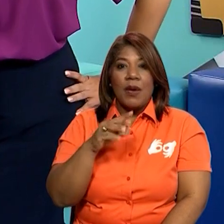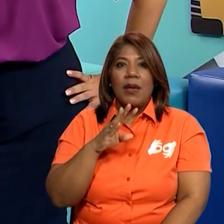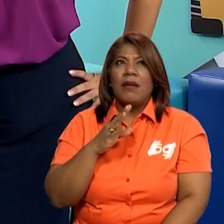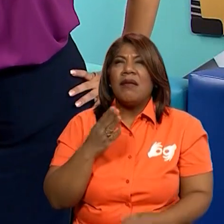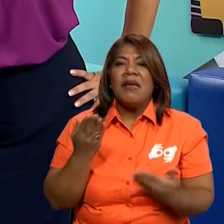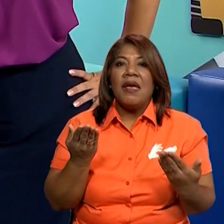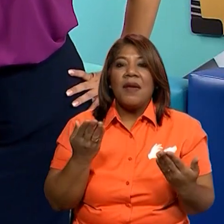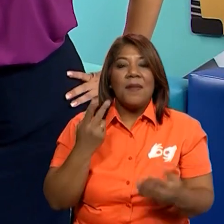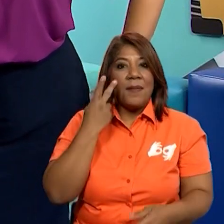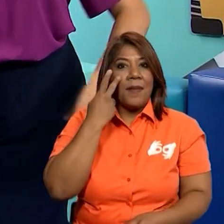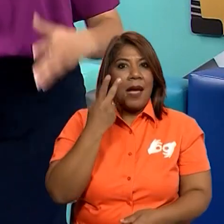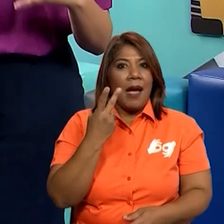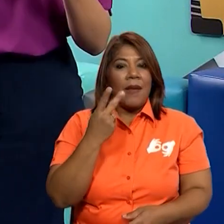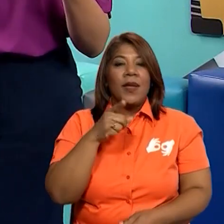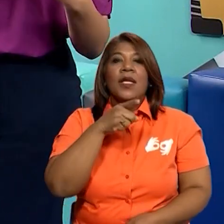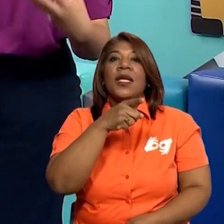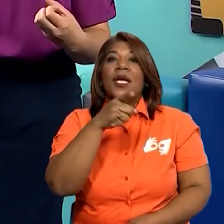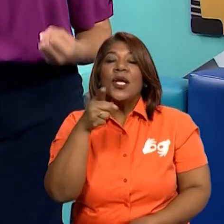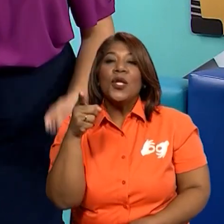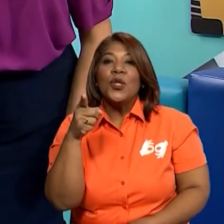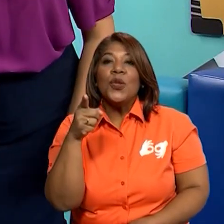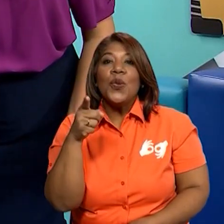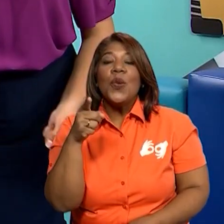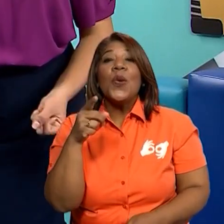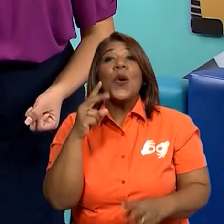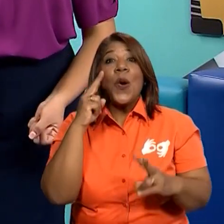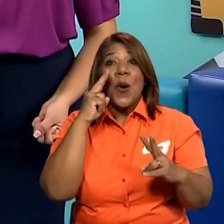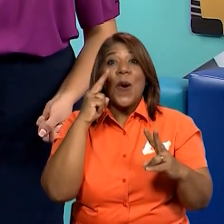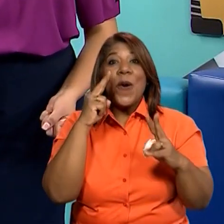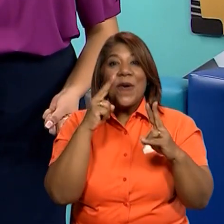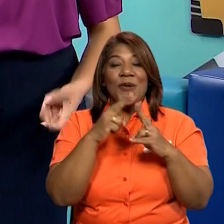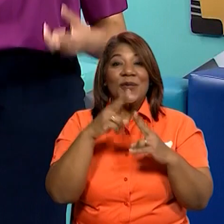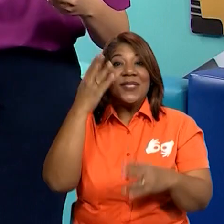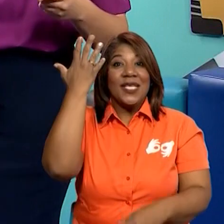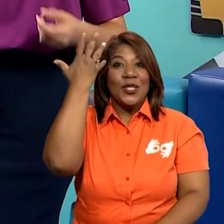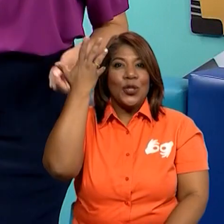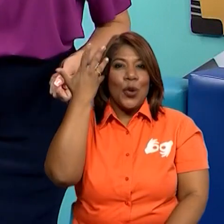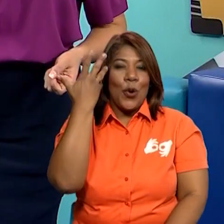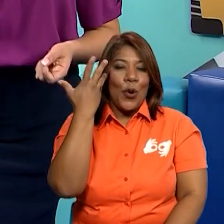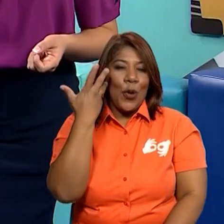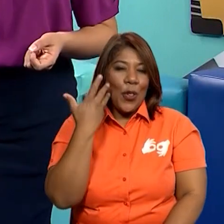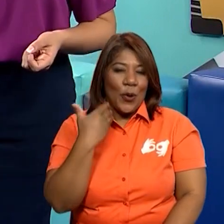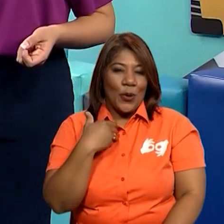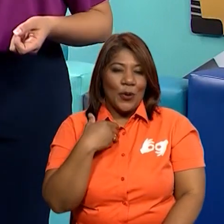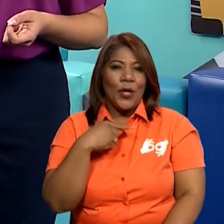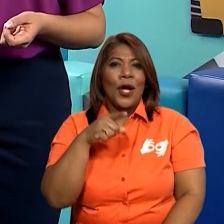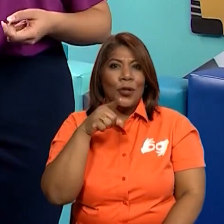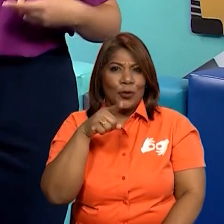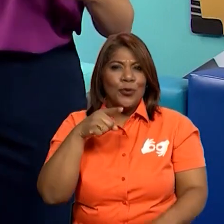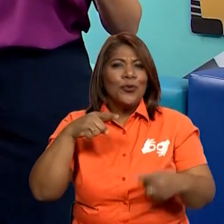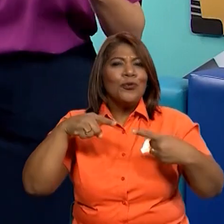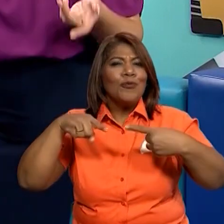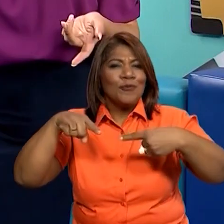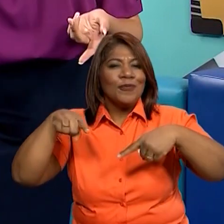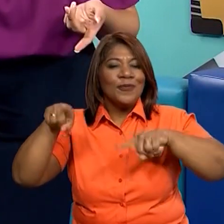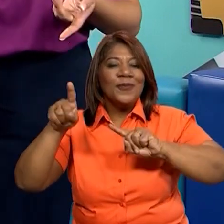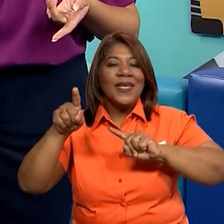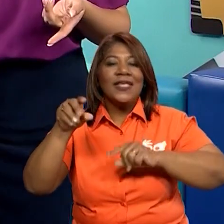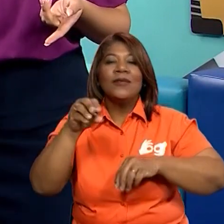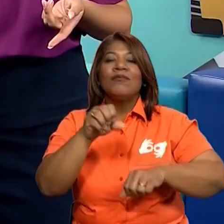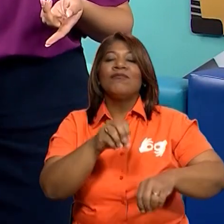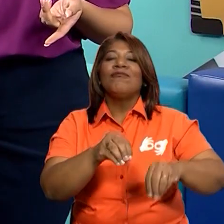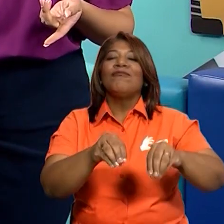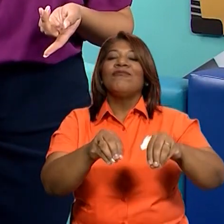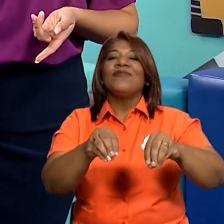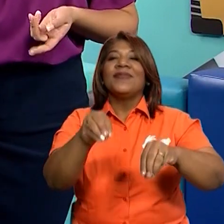de que podemos conocer en nuestra vida diaria. Yo sé que ustedes han ido a los super. Yo sé que ustedes van de